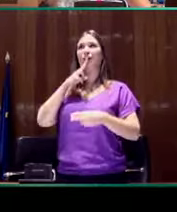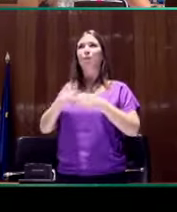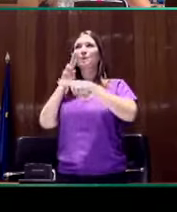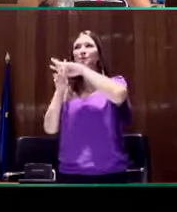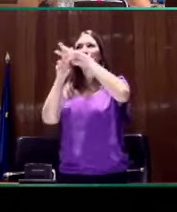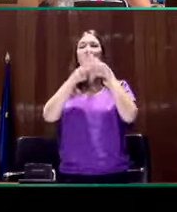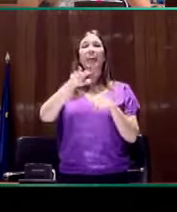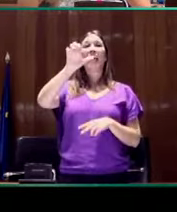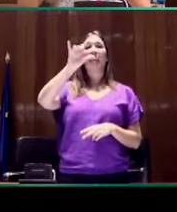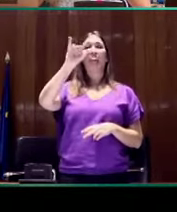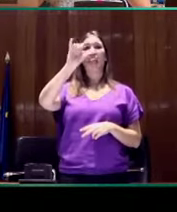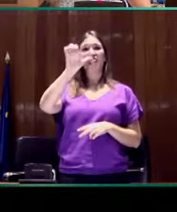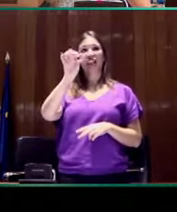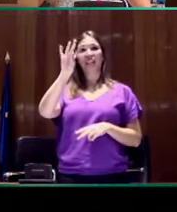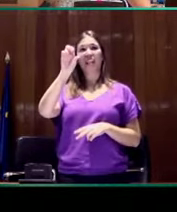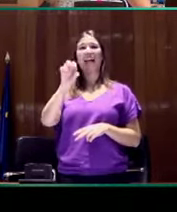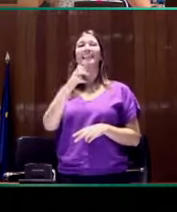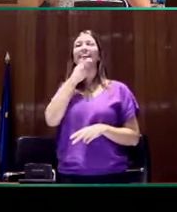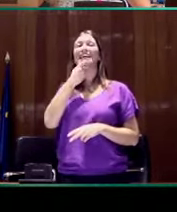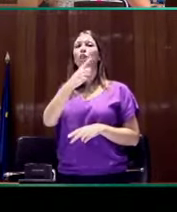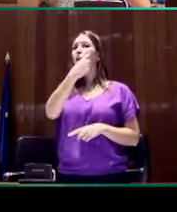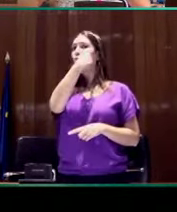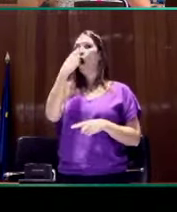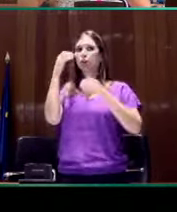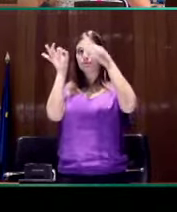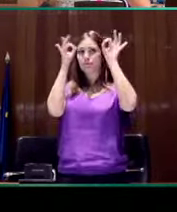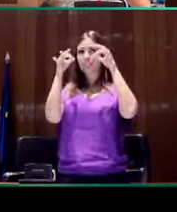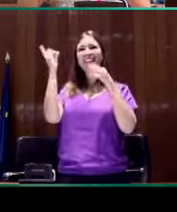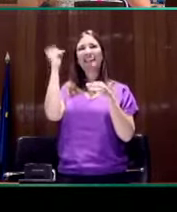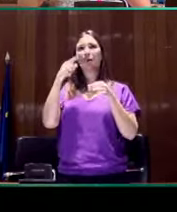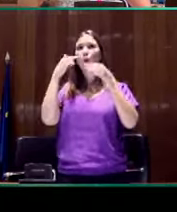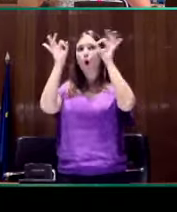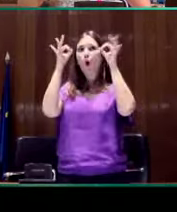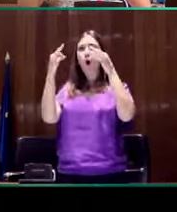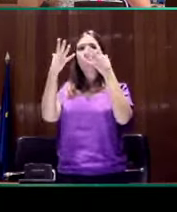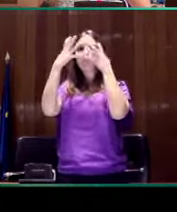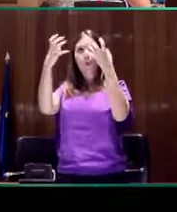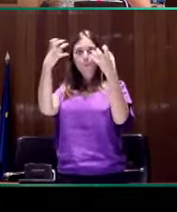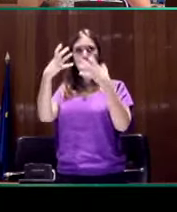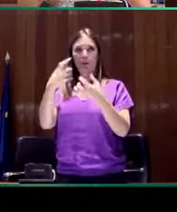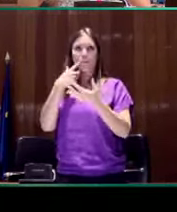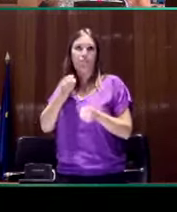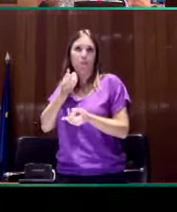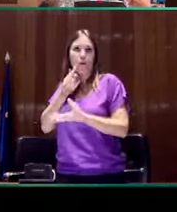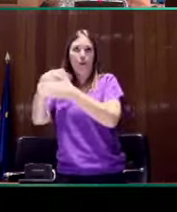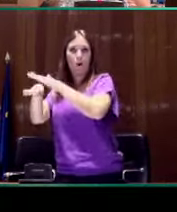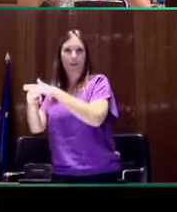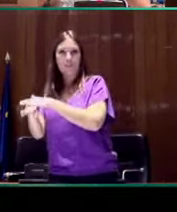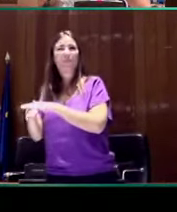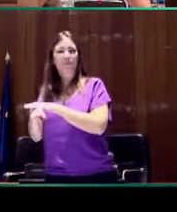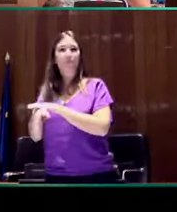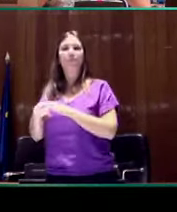rastreador de mirada. Este se trata de un sistema, es un aparato, ordenador, en el cual tiene